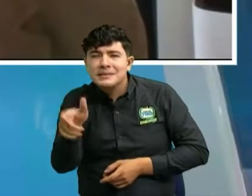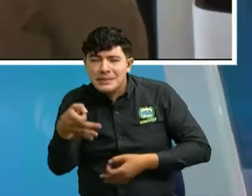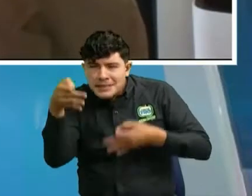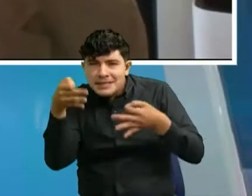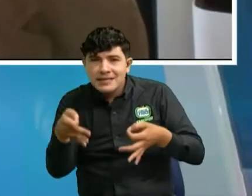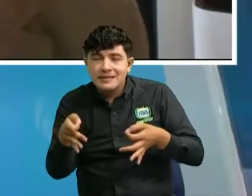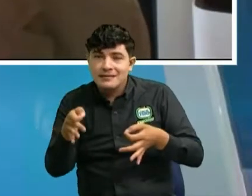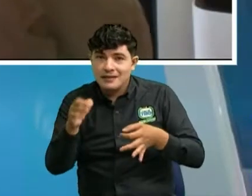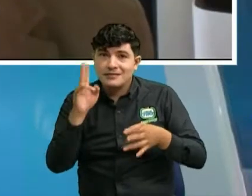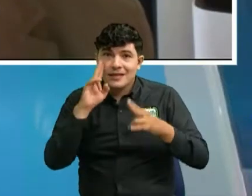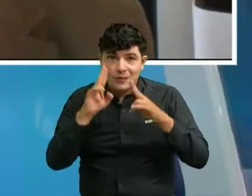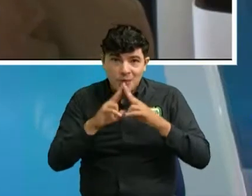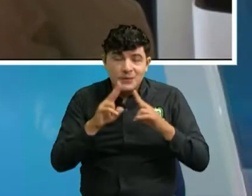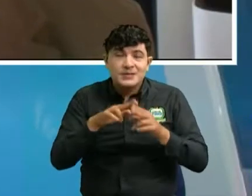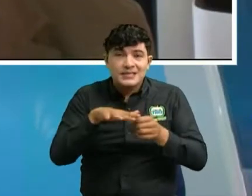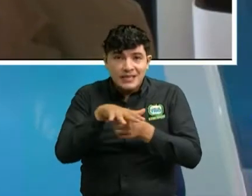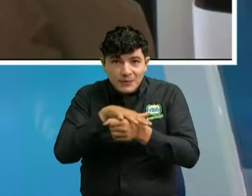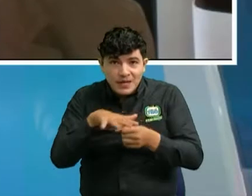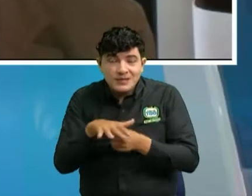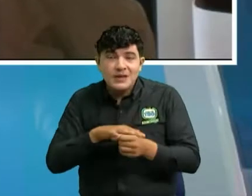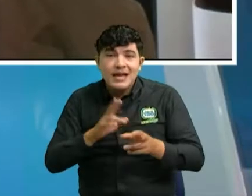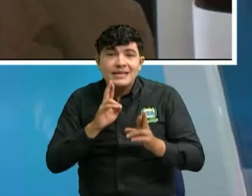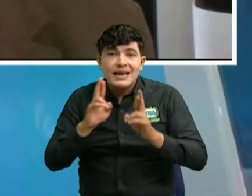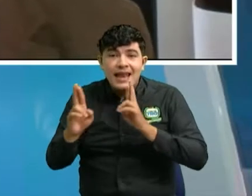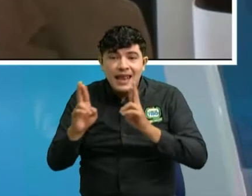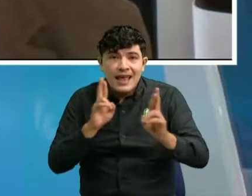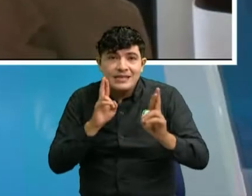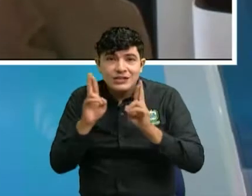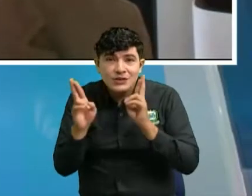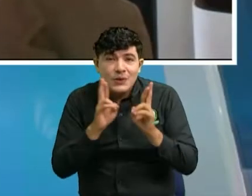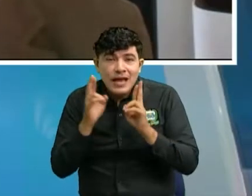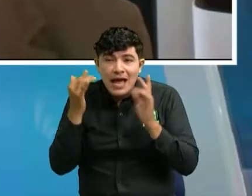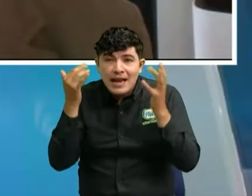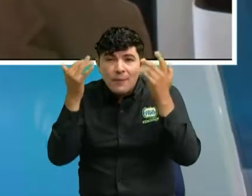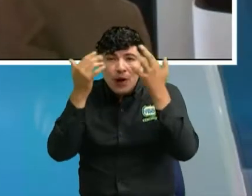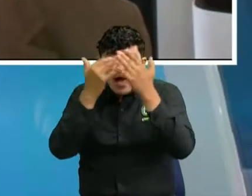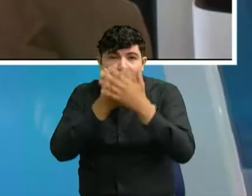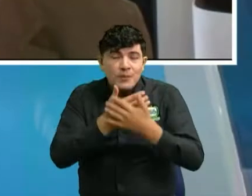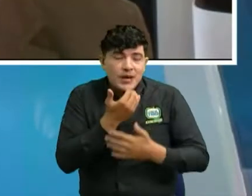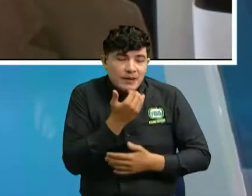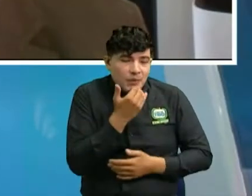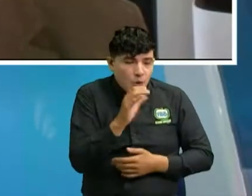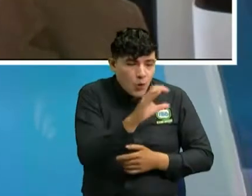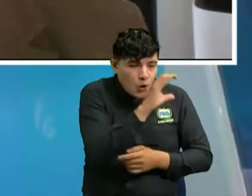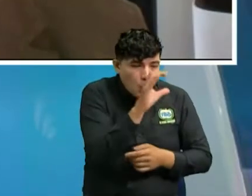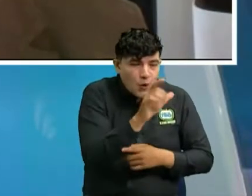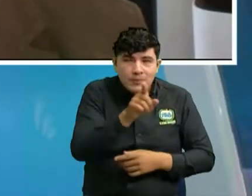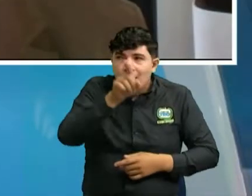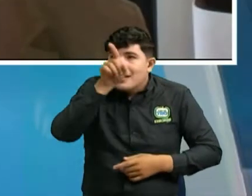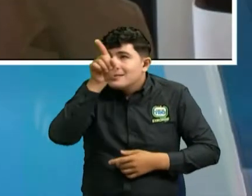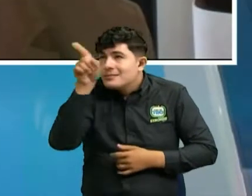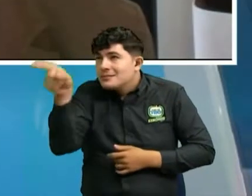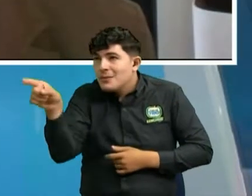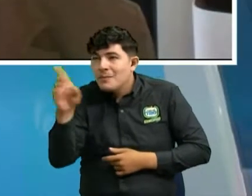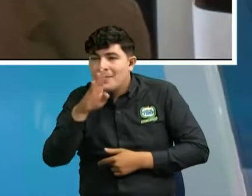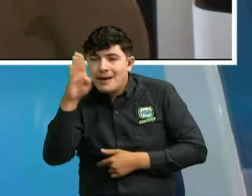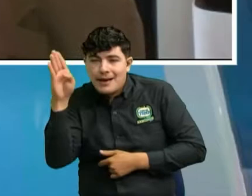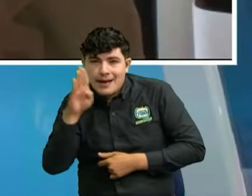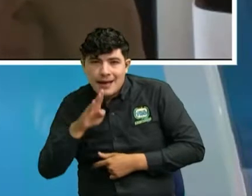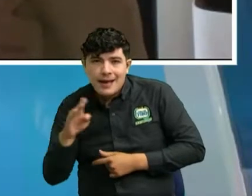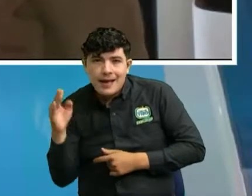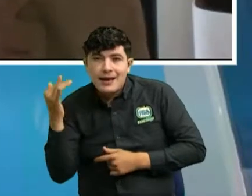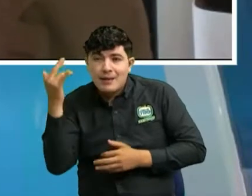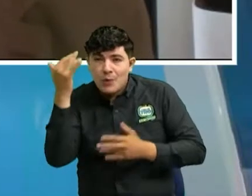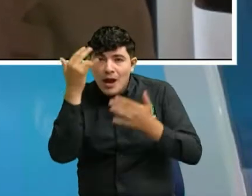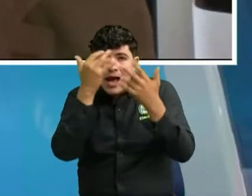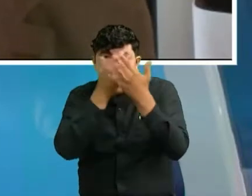han conocido casos de relaciones afectivas de un país entre diferentes países, entre personas de diferentes países